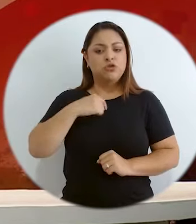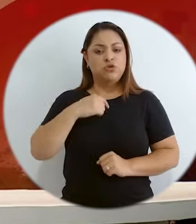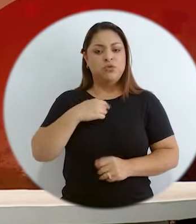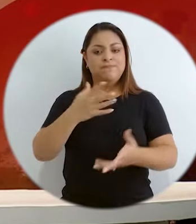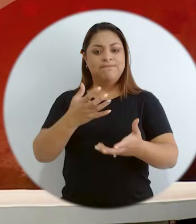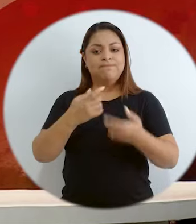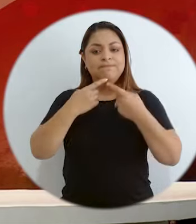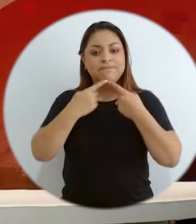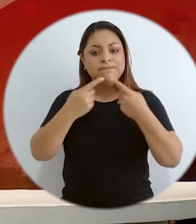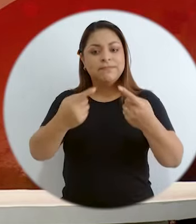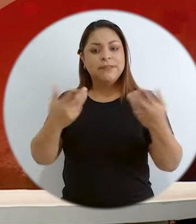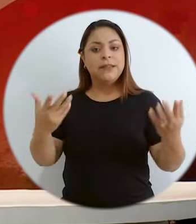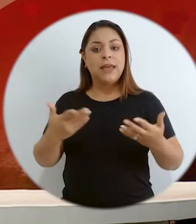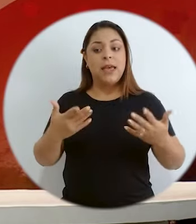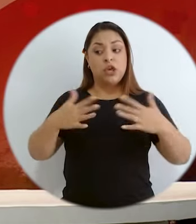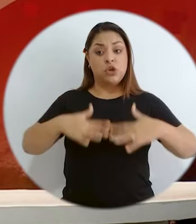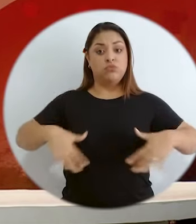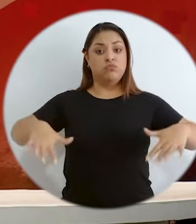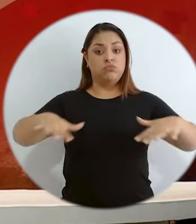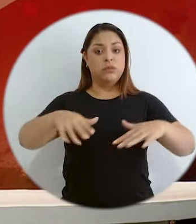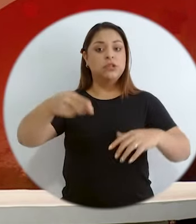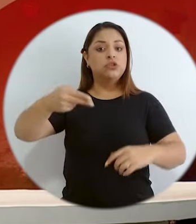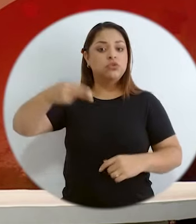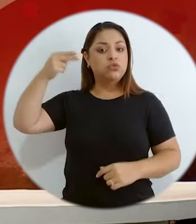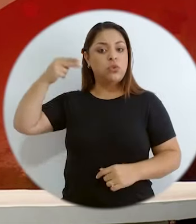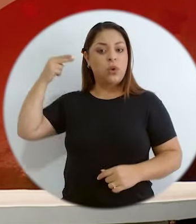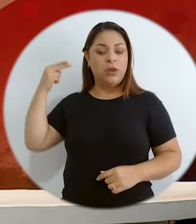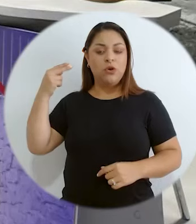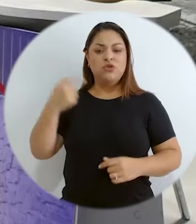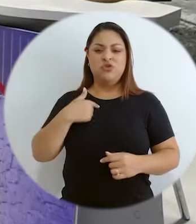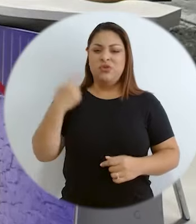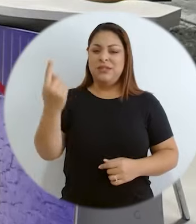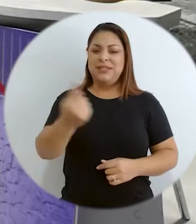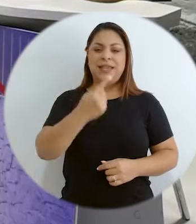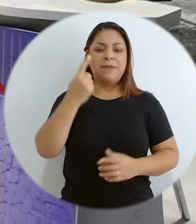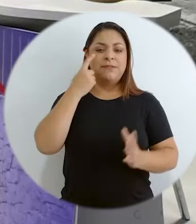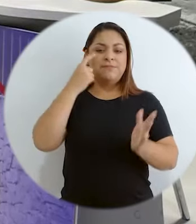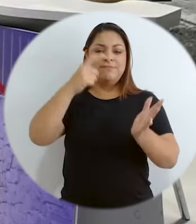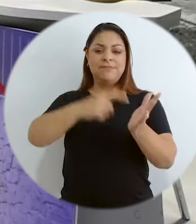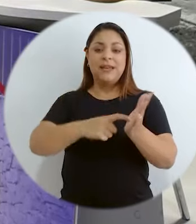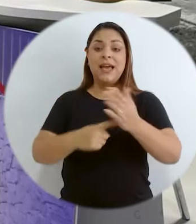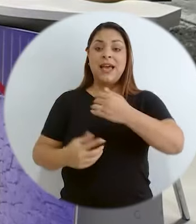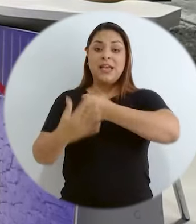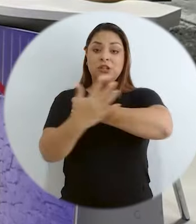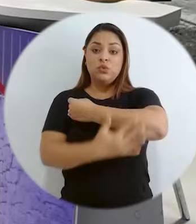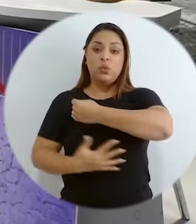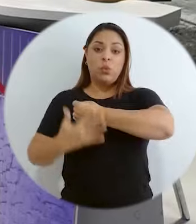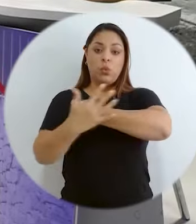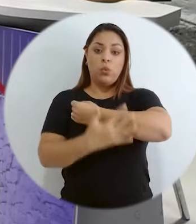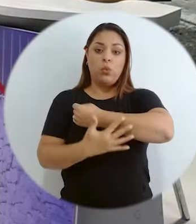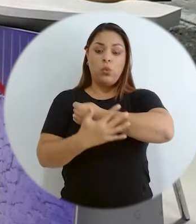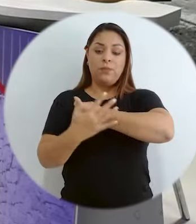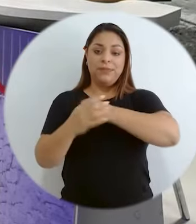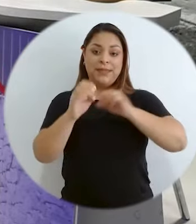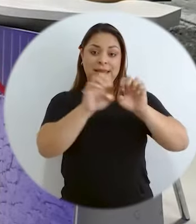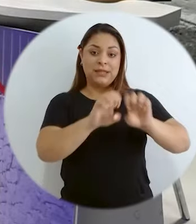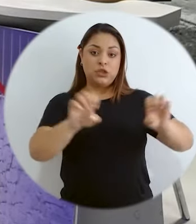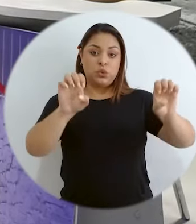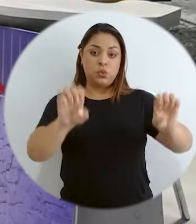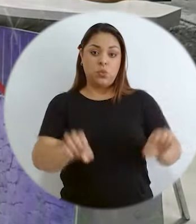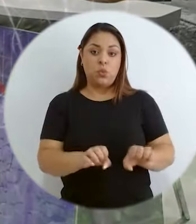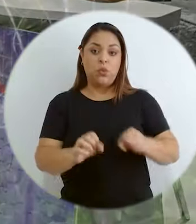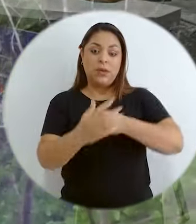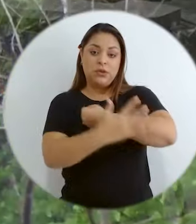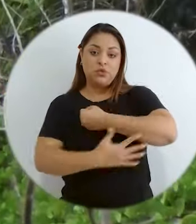rescato que nuestro escudo nacional, desde nuestro escudo